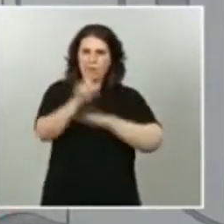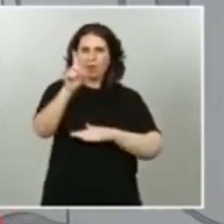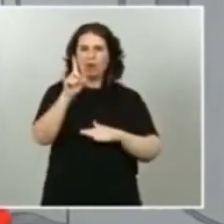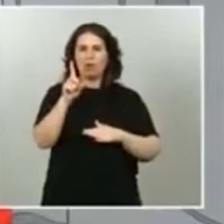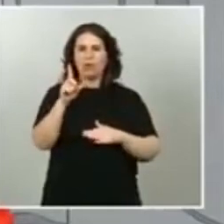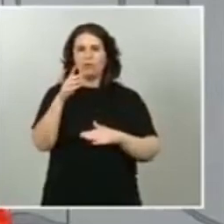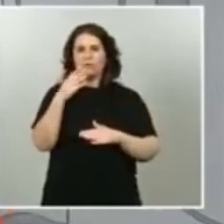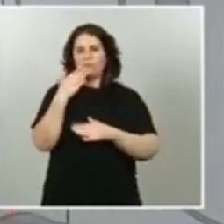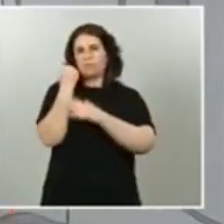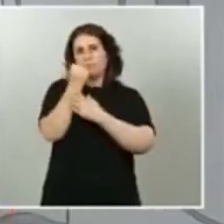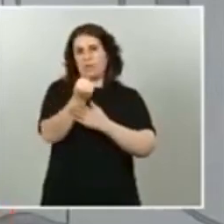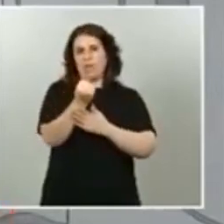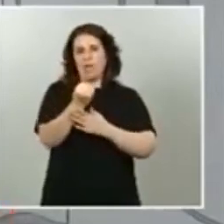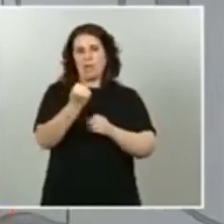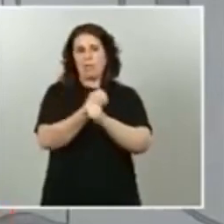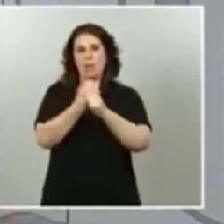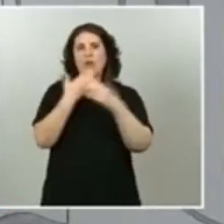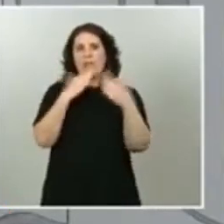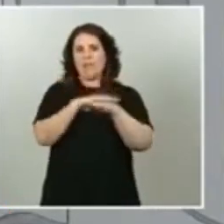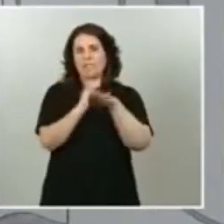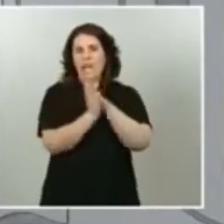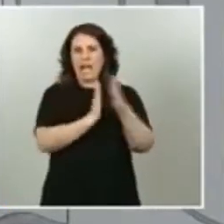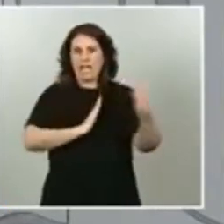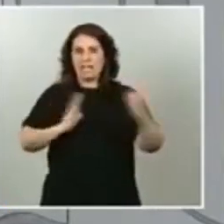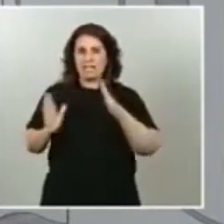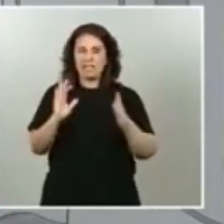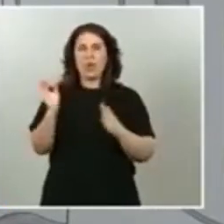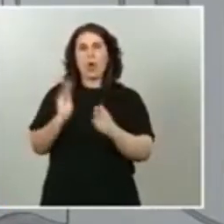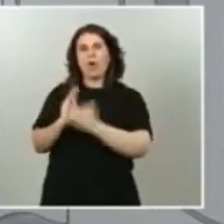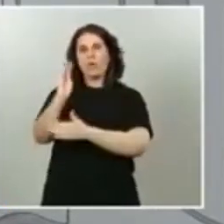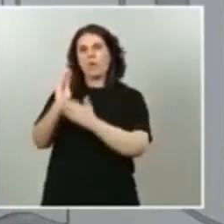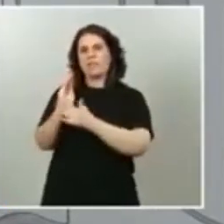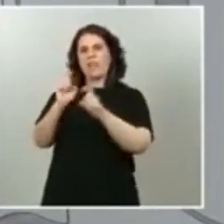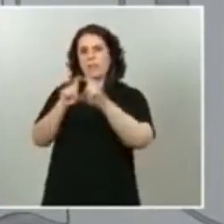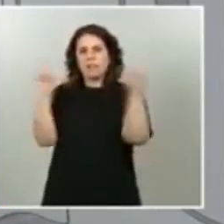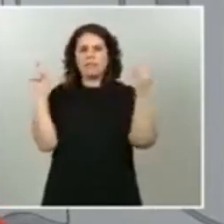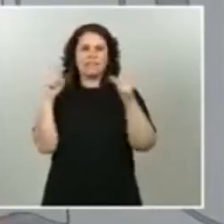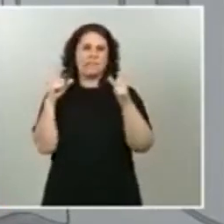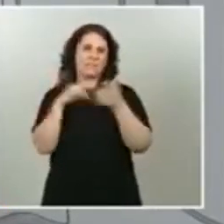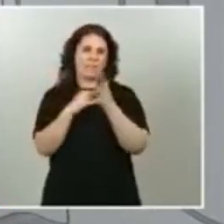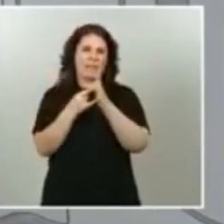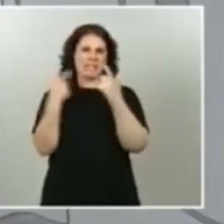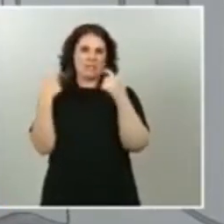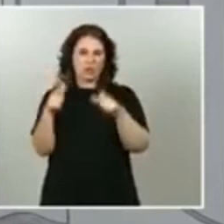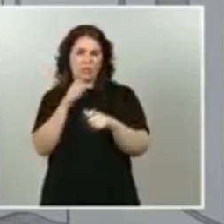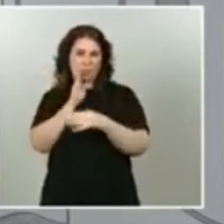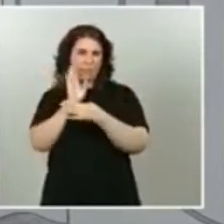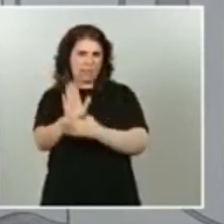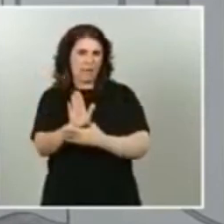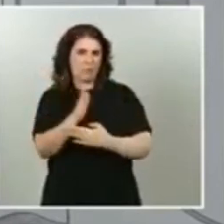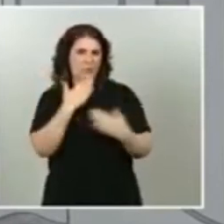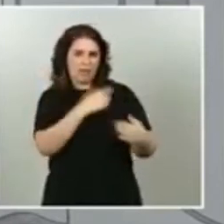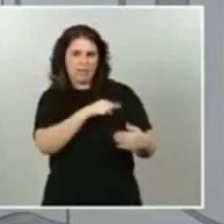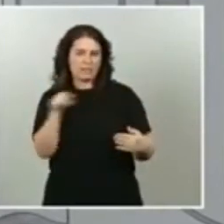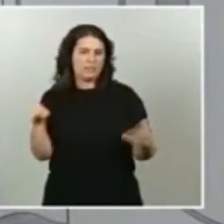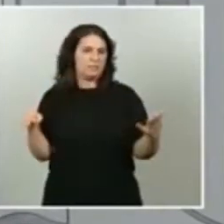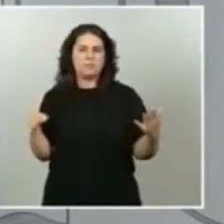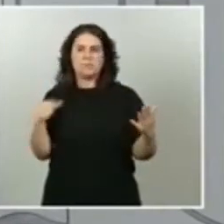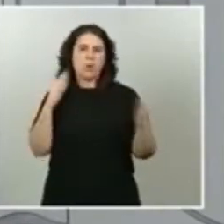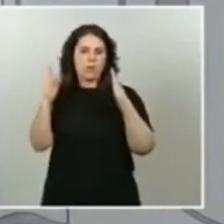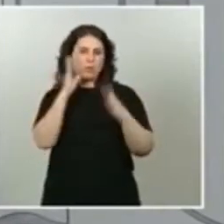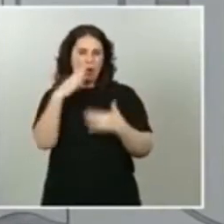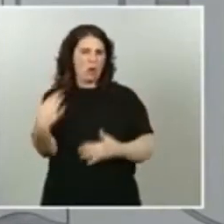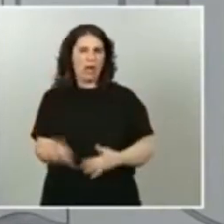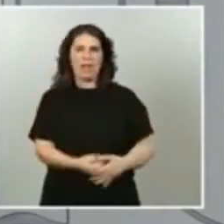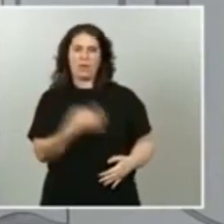través de las ayudas a las empresas como se están produciendo en los planes sectoriales que estamos planteando. Creo que el momento es adecuado para impulsar